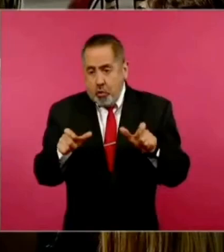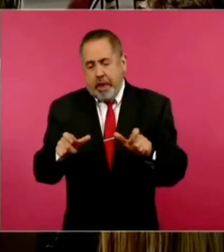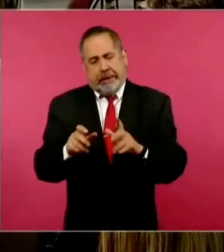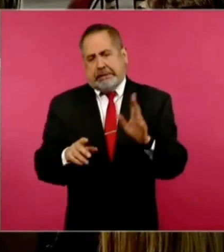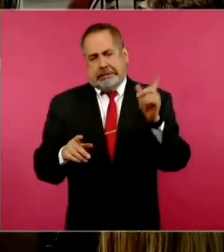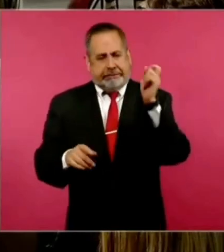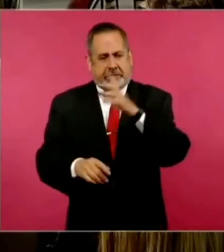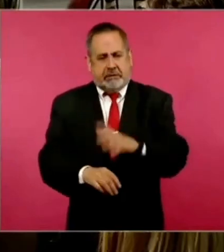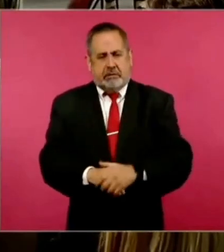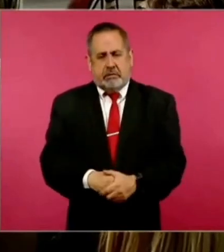complicadísimo.